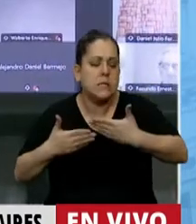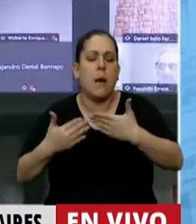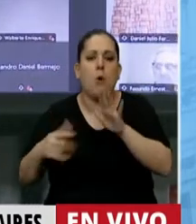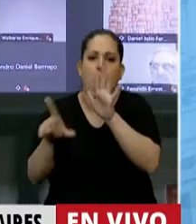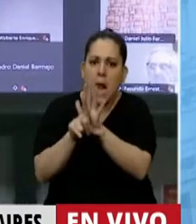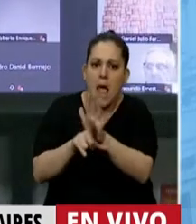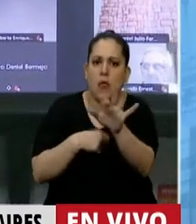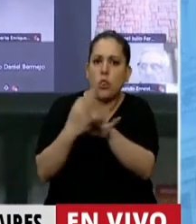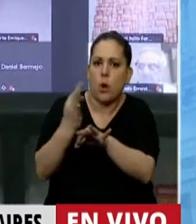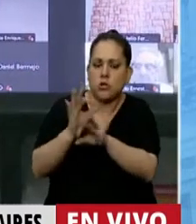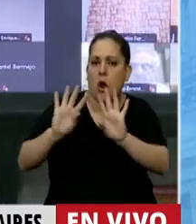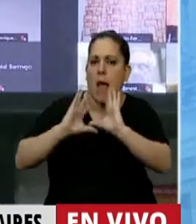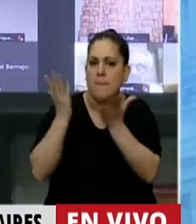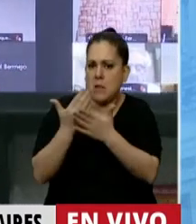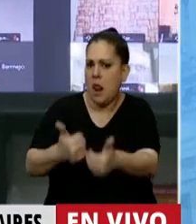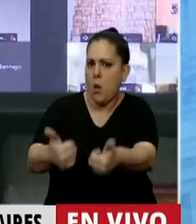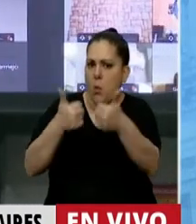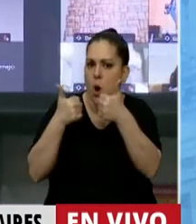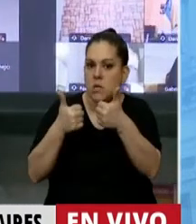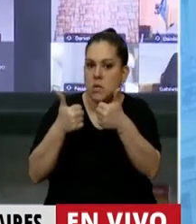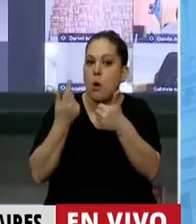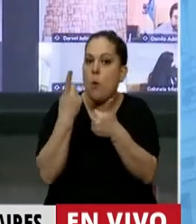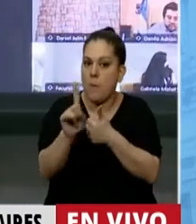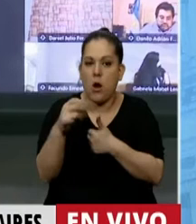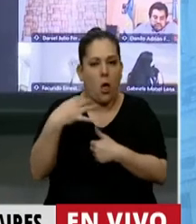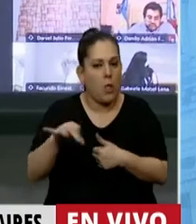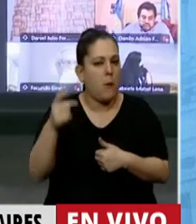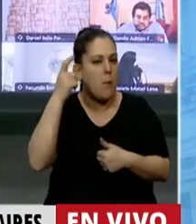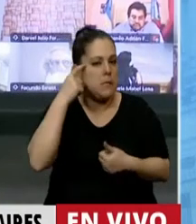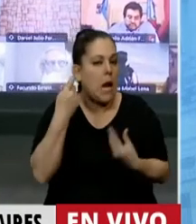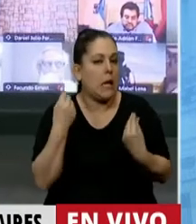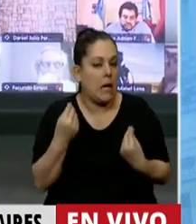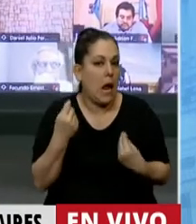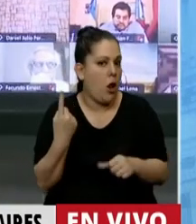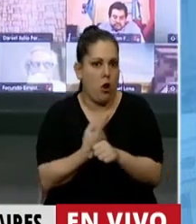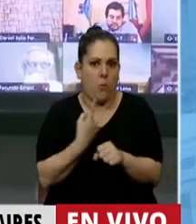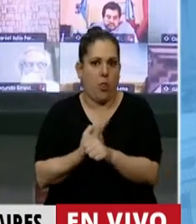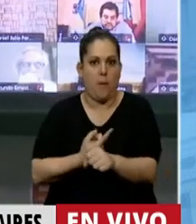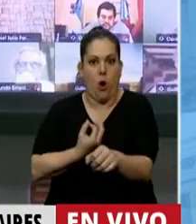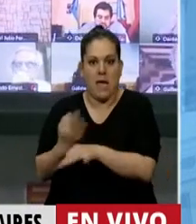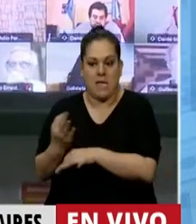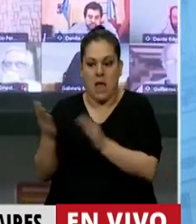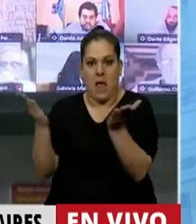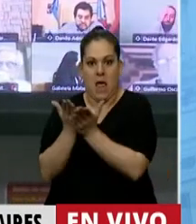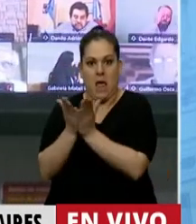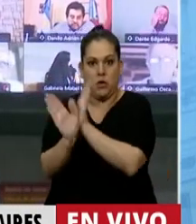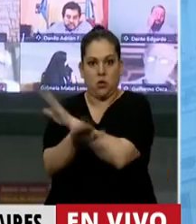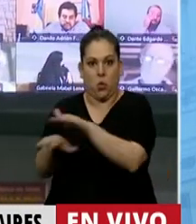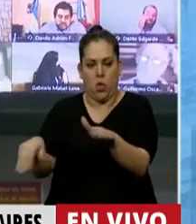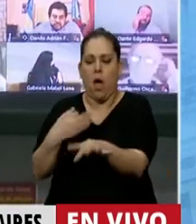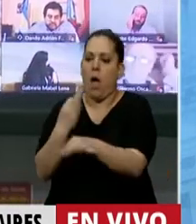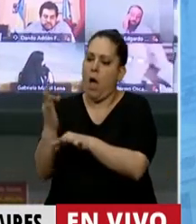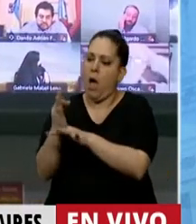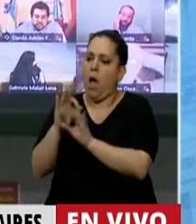ambiental, ya lo venimos haciendo. Ahora, tenemos que ser coherentes, no le podemos enseñar a los estudiantes que hay que